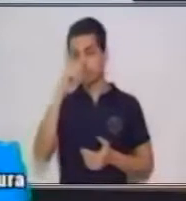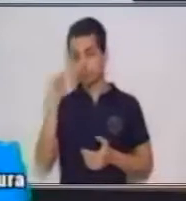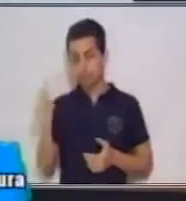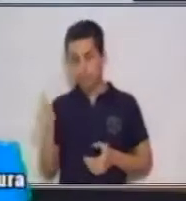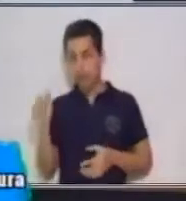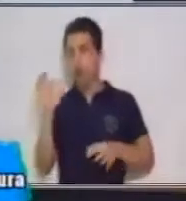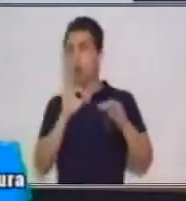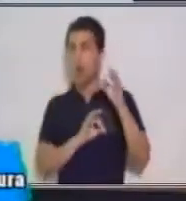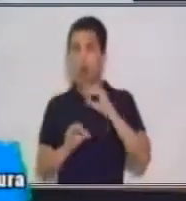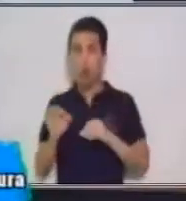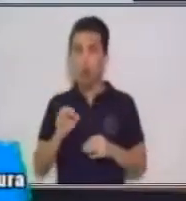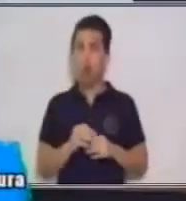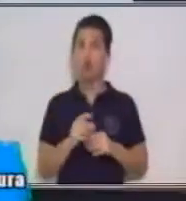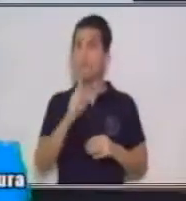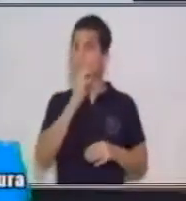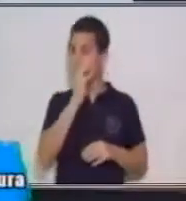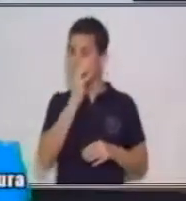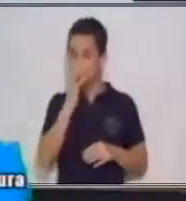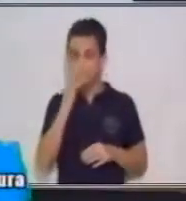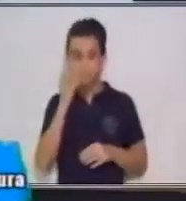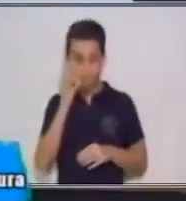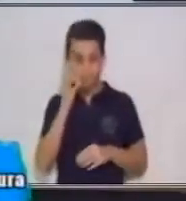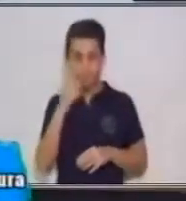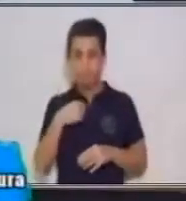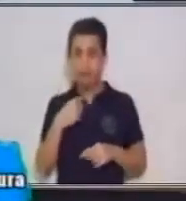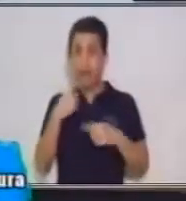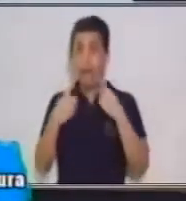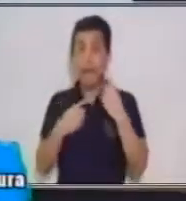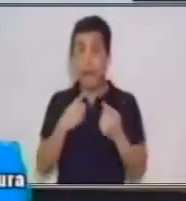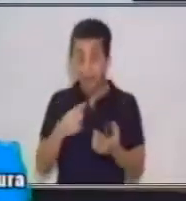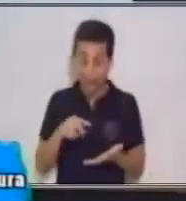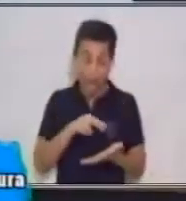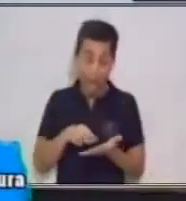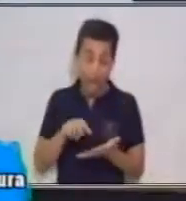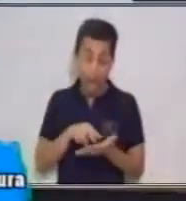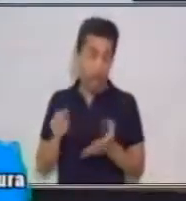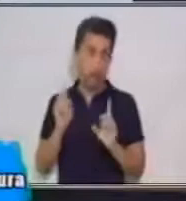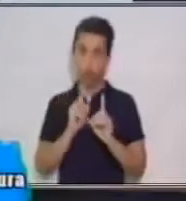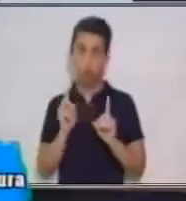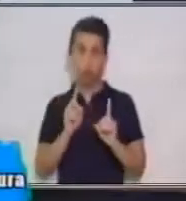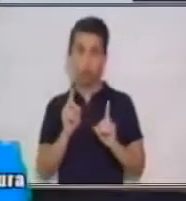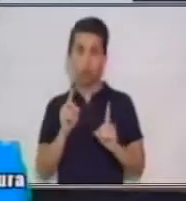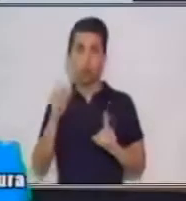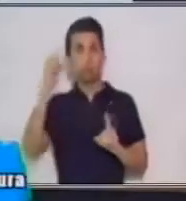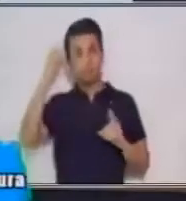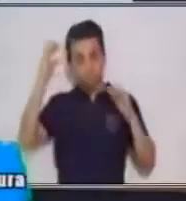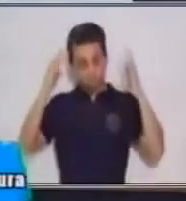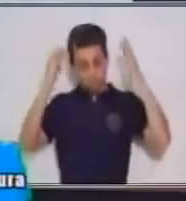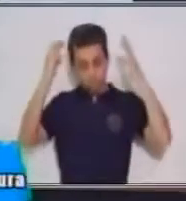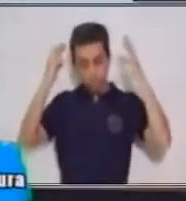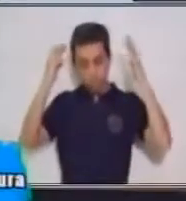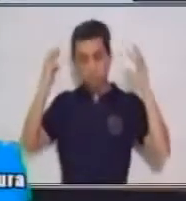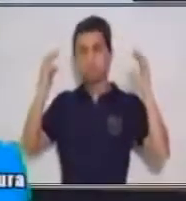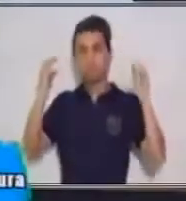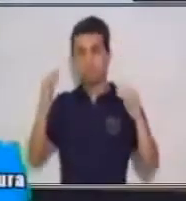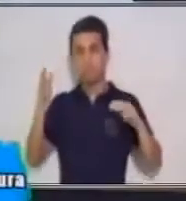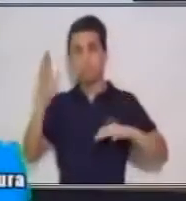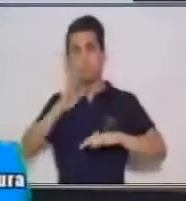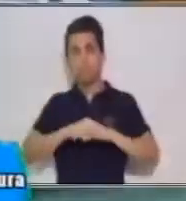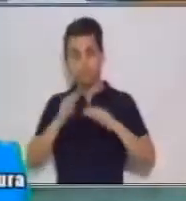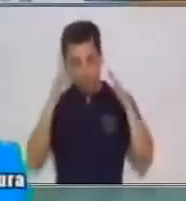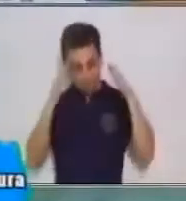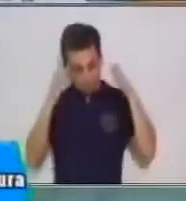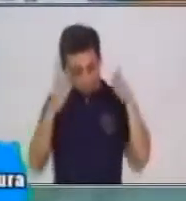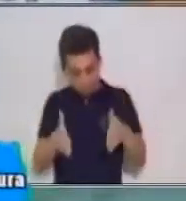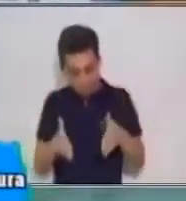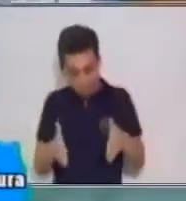mentalmente sí lo hacemos. Necesitamos más concentración, más atención a lo que